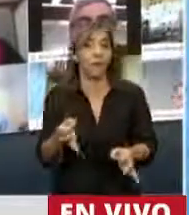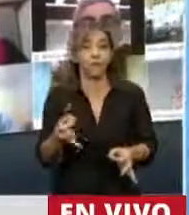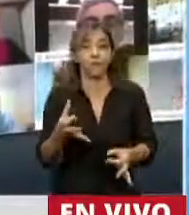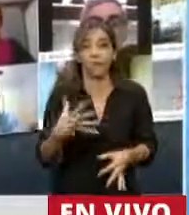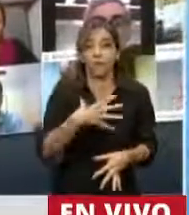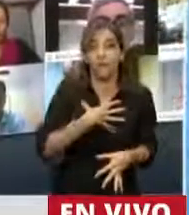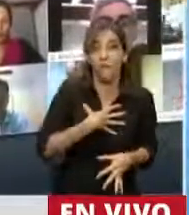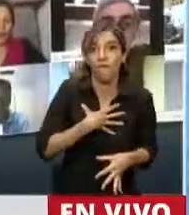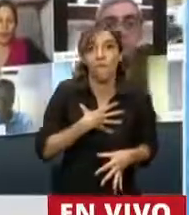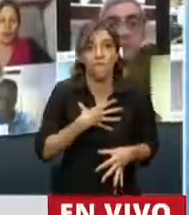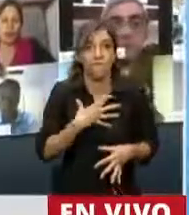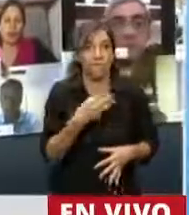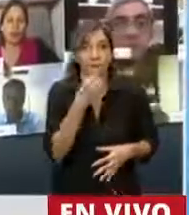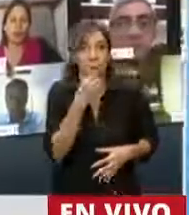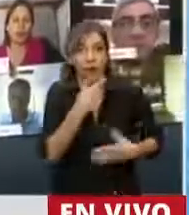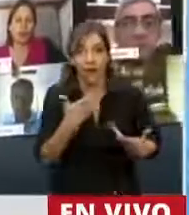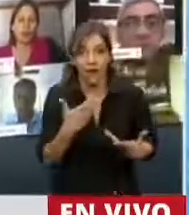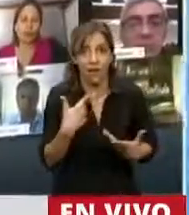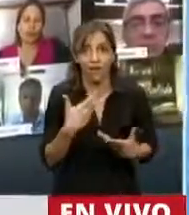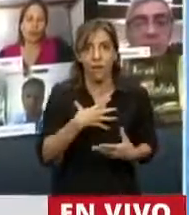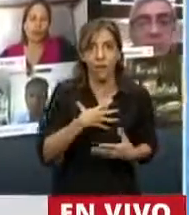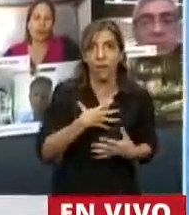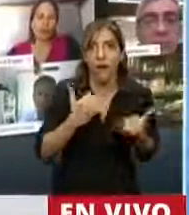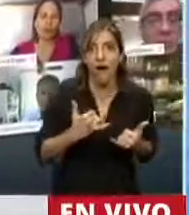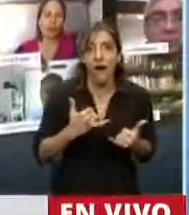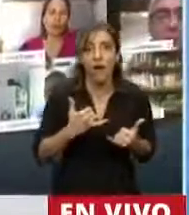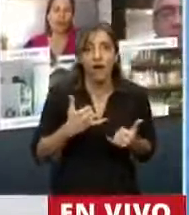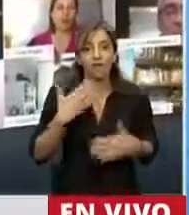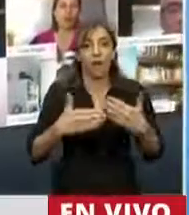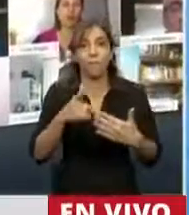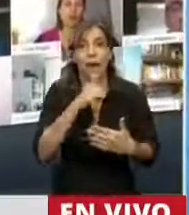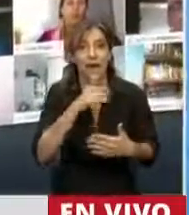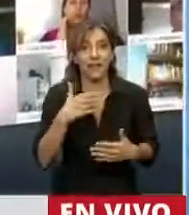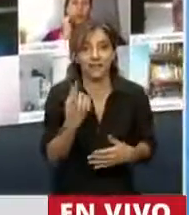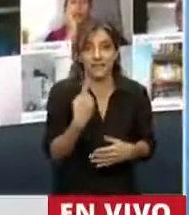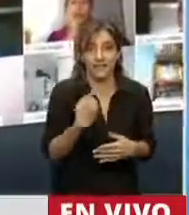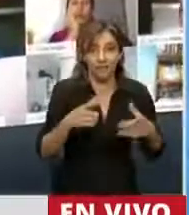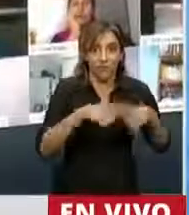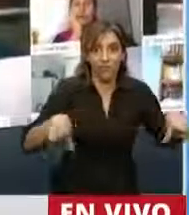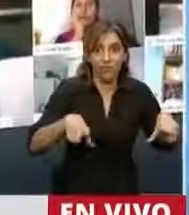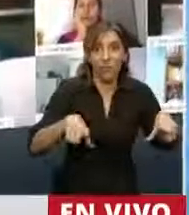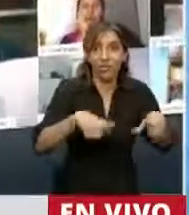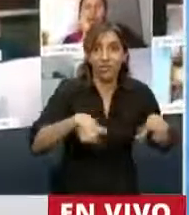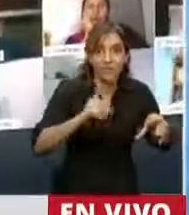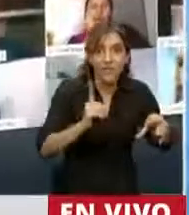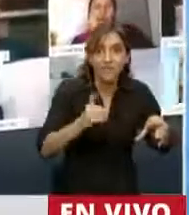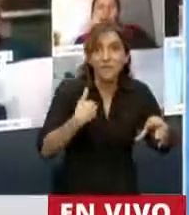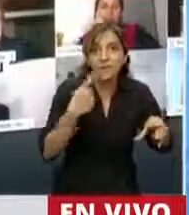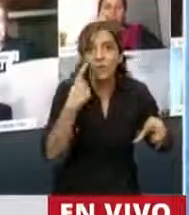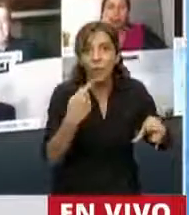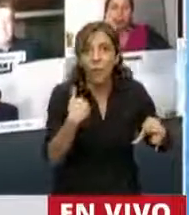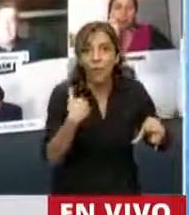se entusiasma cuando ve que los títulos del mercado de valores suben y después cuando va a la economía real